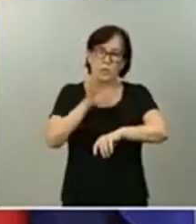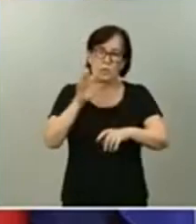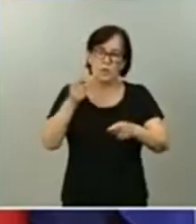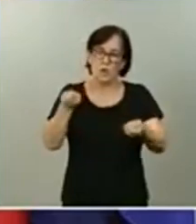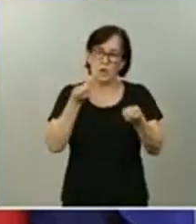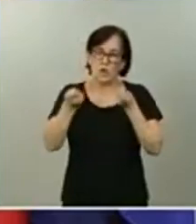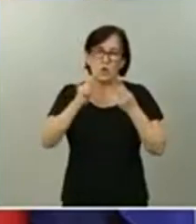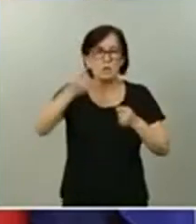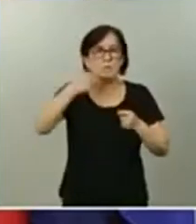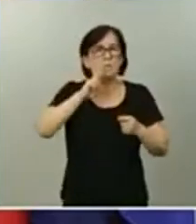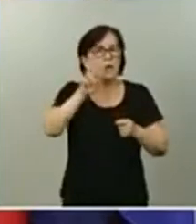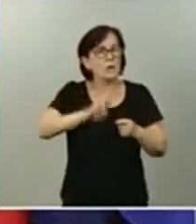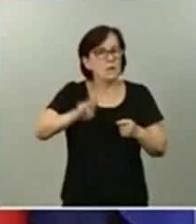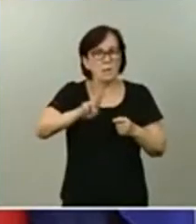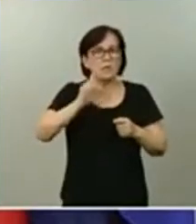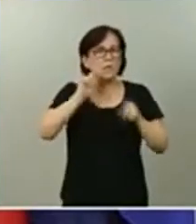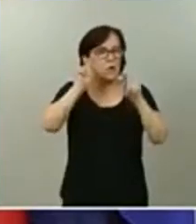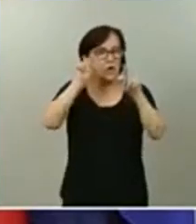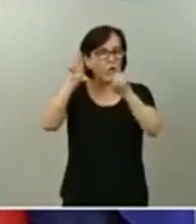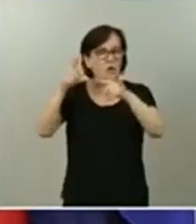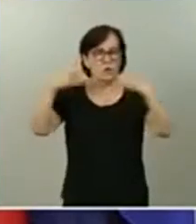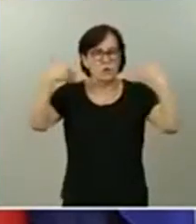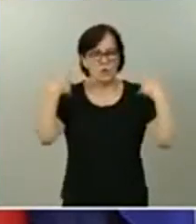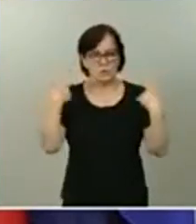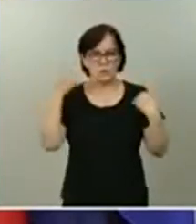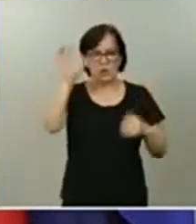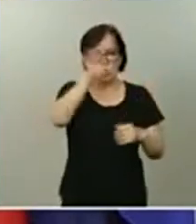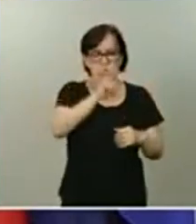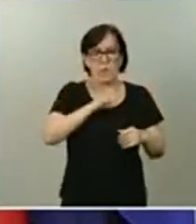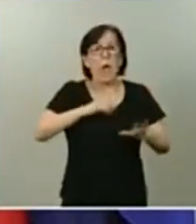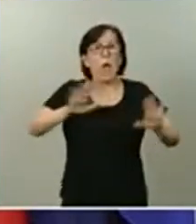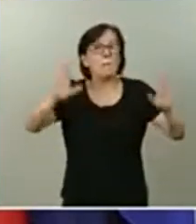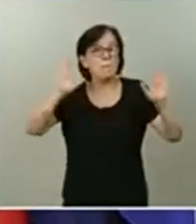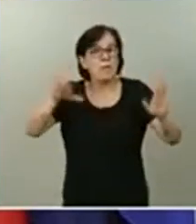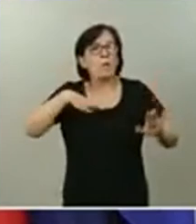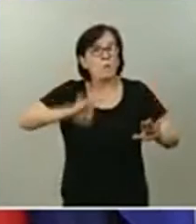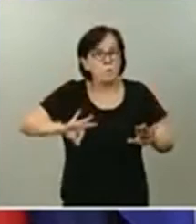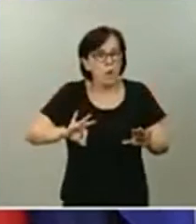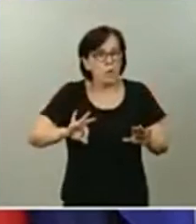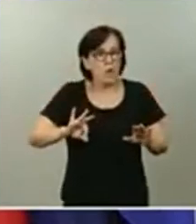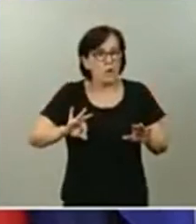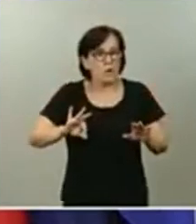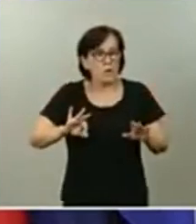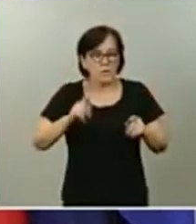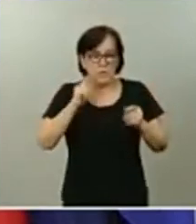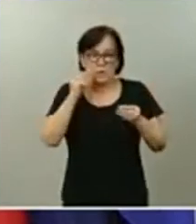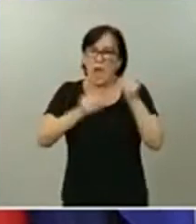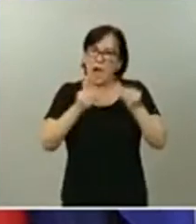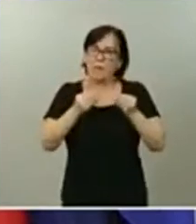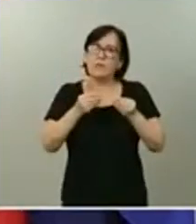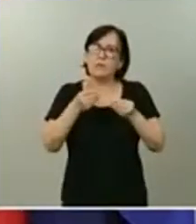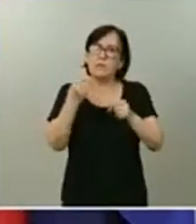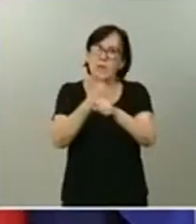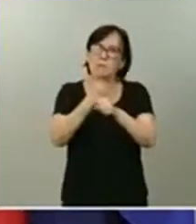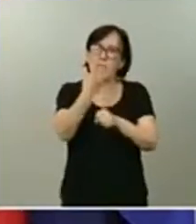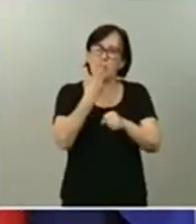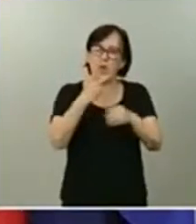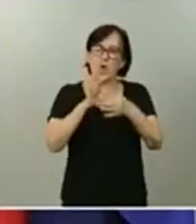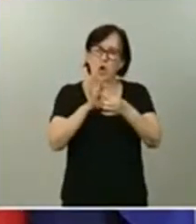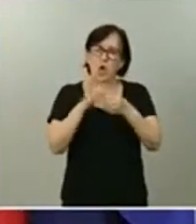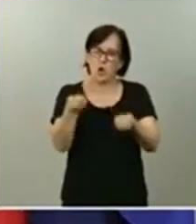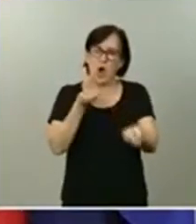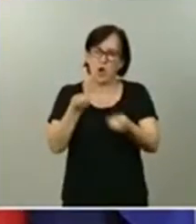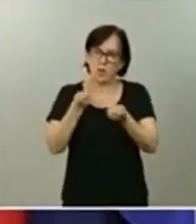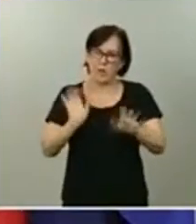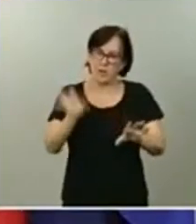corresponde a las comunidades autónomas, pero existe la posibilidad de decretar actuaciones coordinadas en materia de salud pública, cuando la